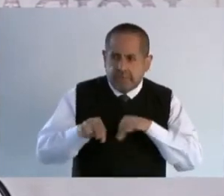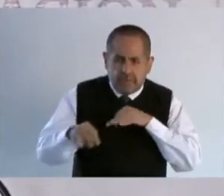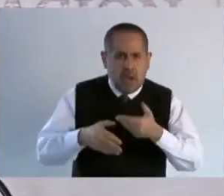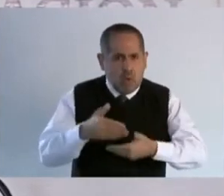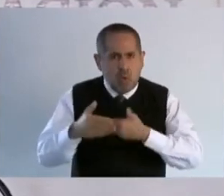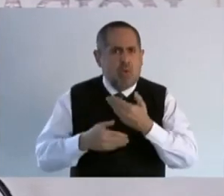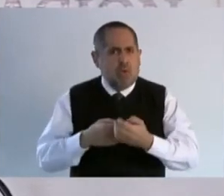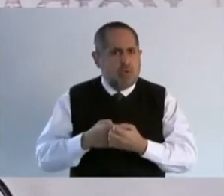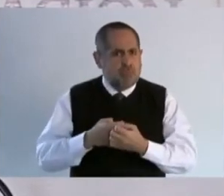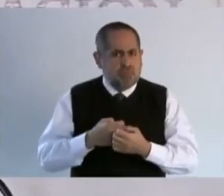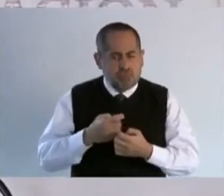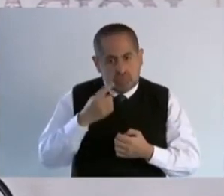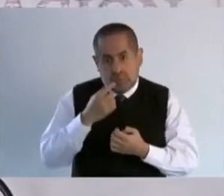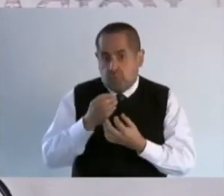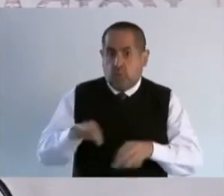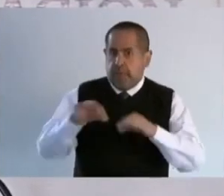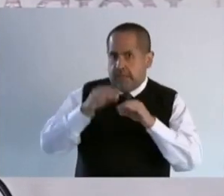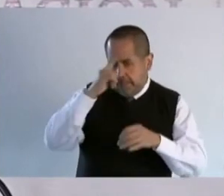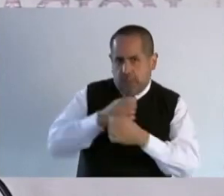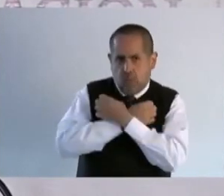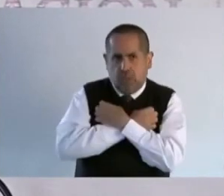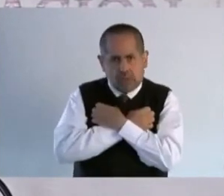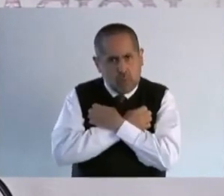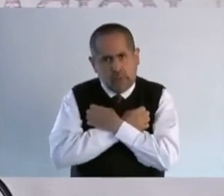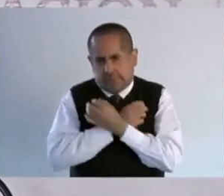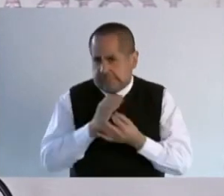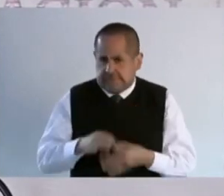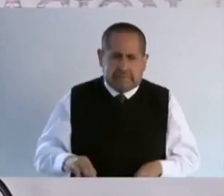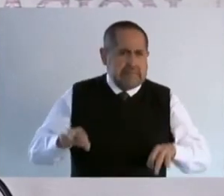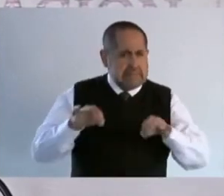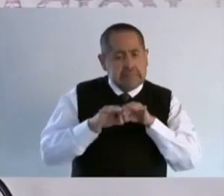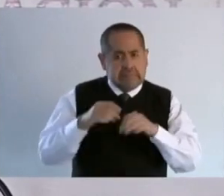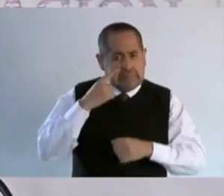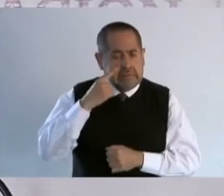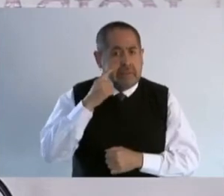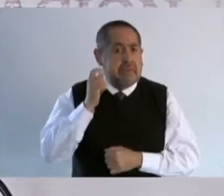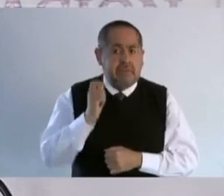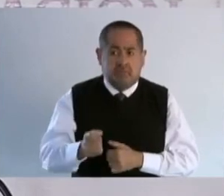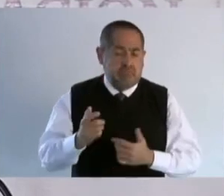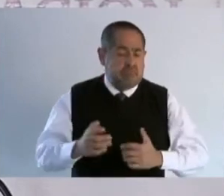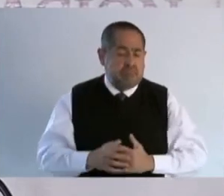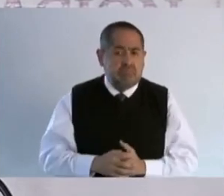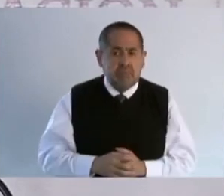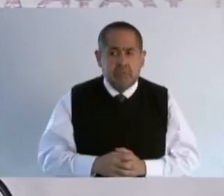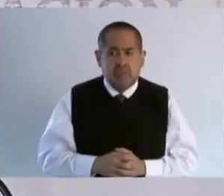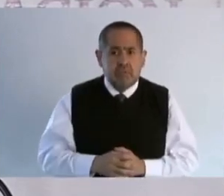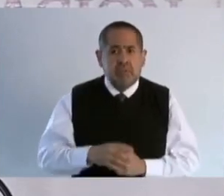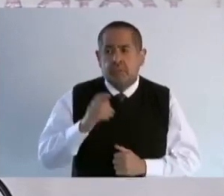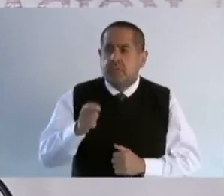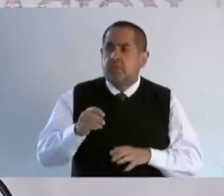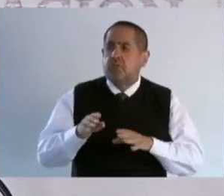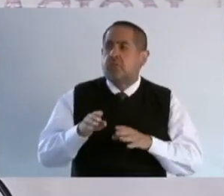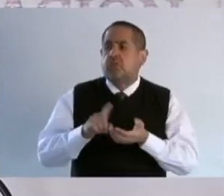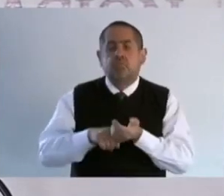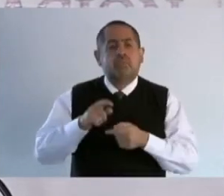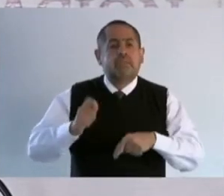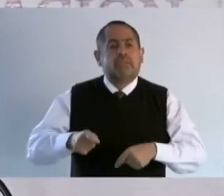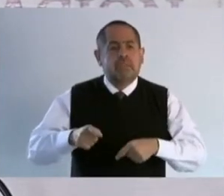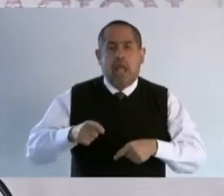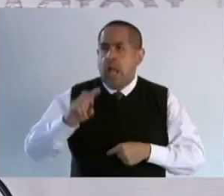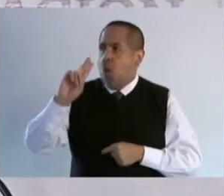importantísima, el de tener esta